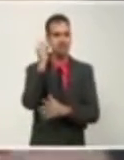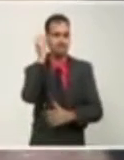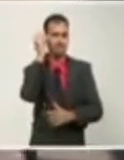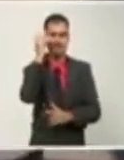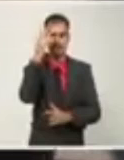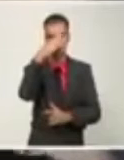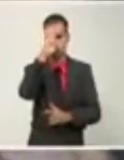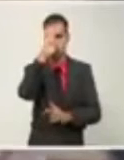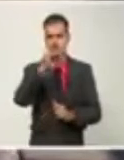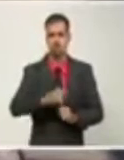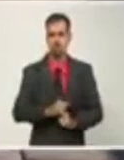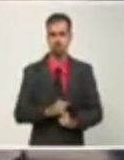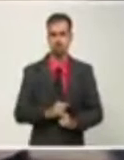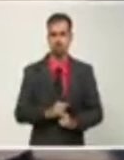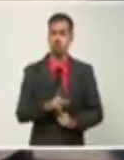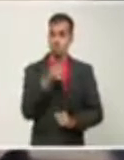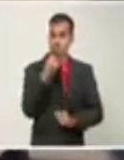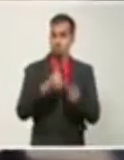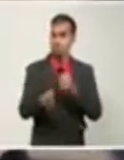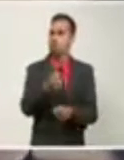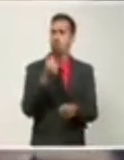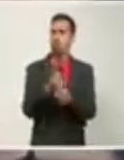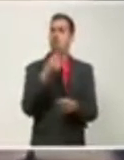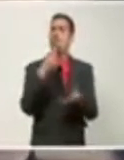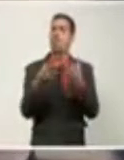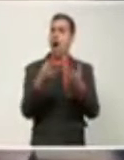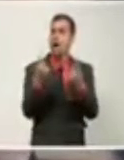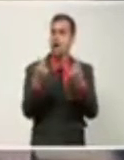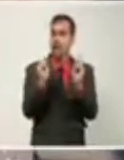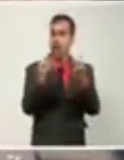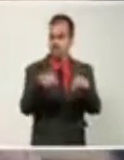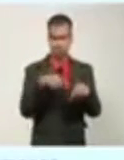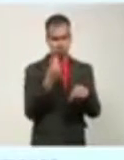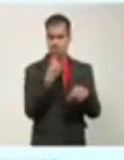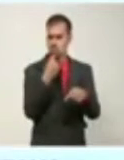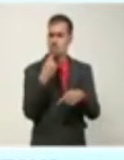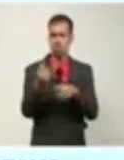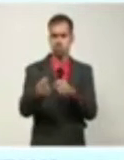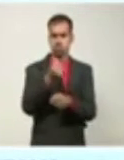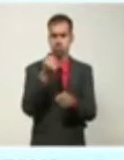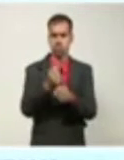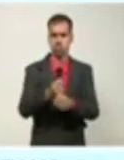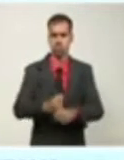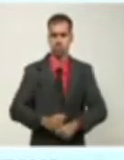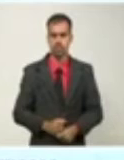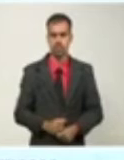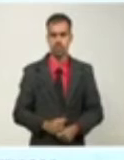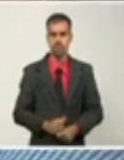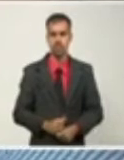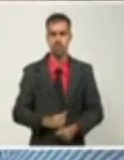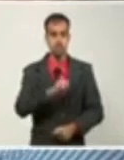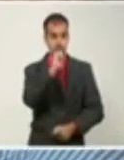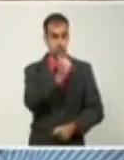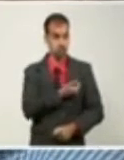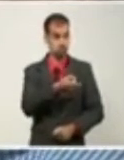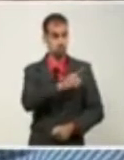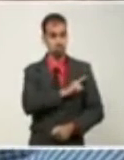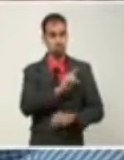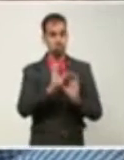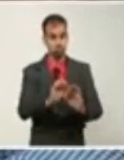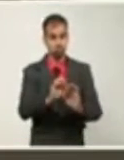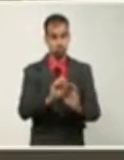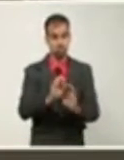en Cuba utilizarla en cualquiera de las aplicaciones que queramos, patentarlas, etc. Desde diciembre último, Centro de Estudios